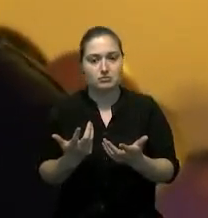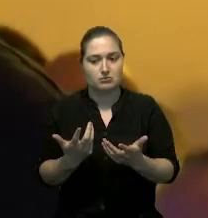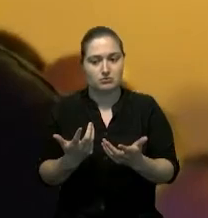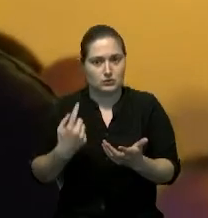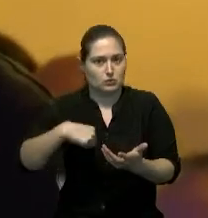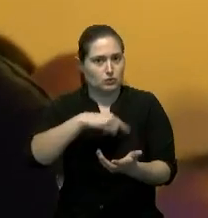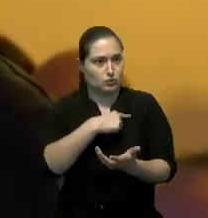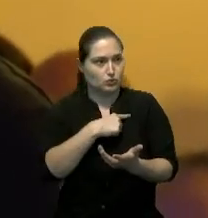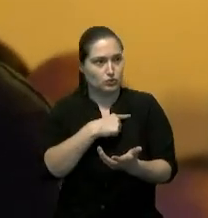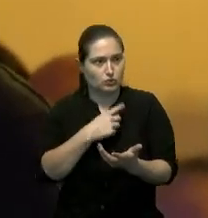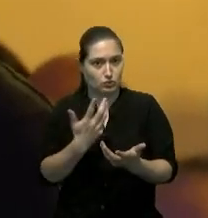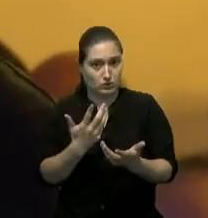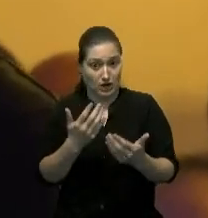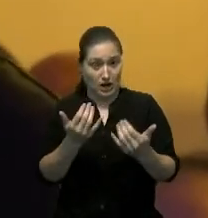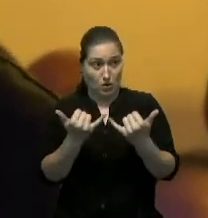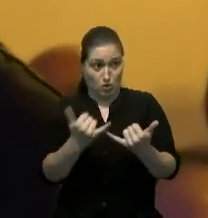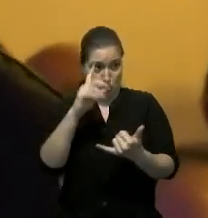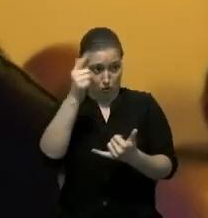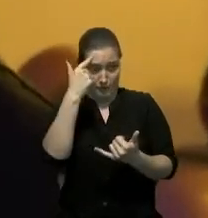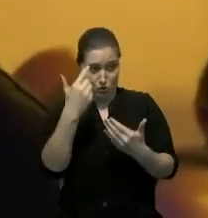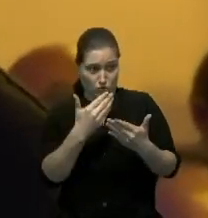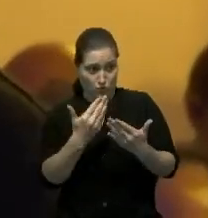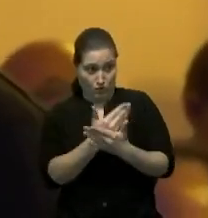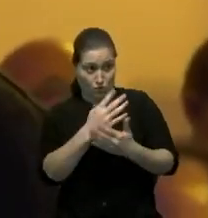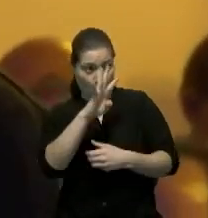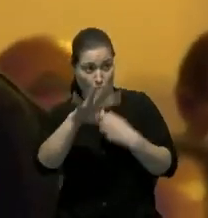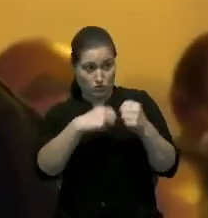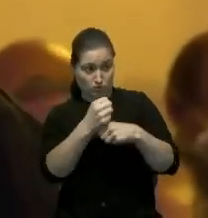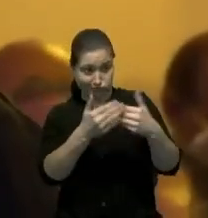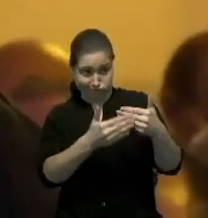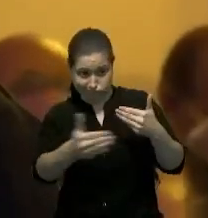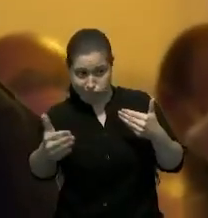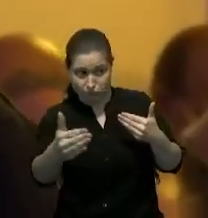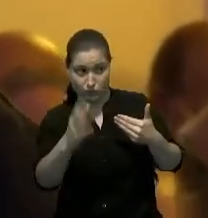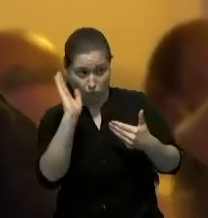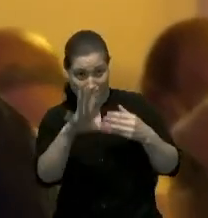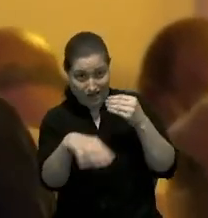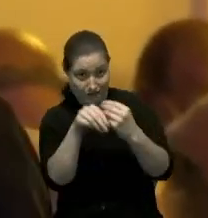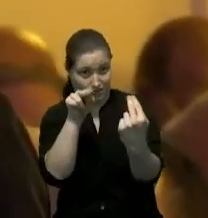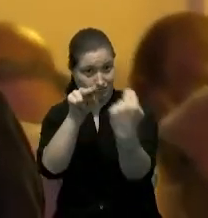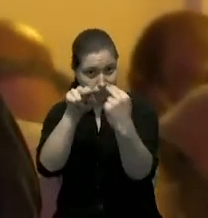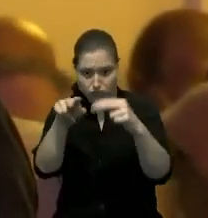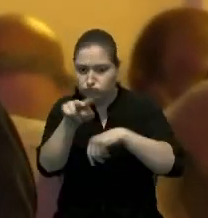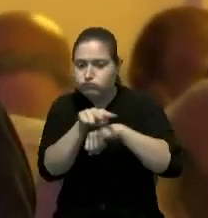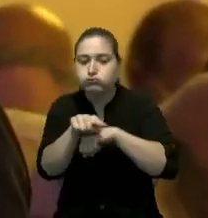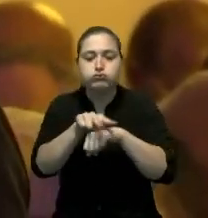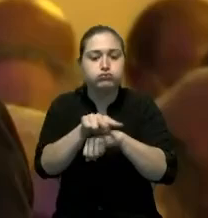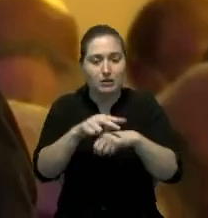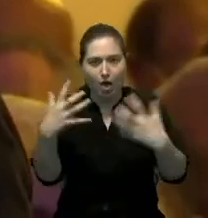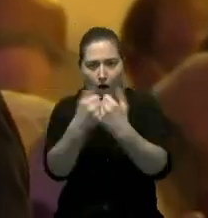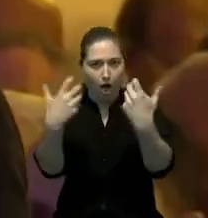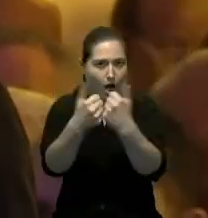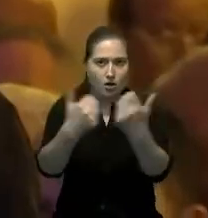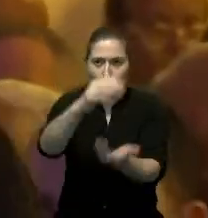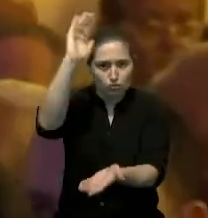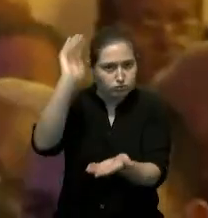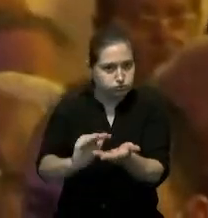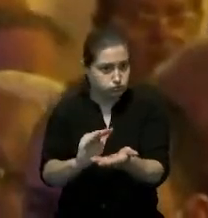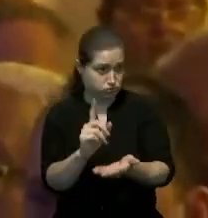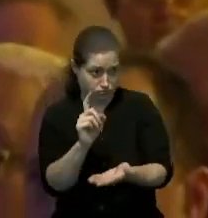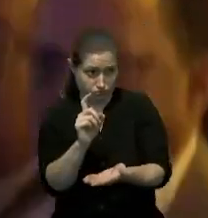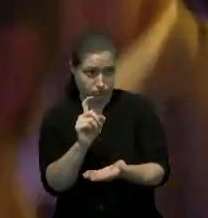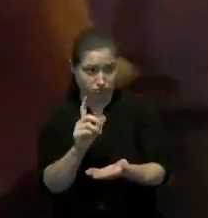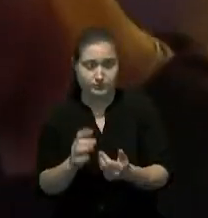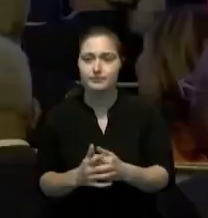cuatro años de su nuevo gobierno que nosotros tuviéramos una vigilancia de carretera y bajar estos indicadores tan nefastos para nuestra sociedad?